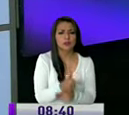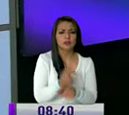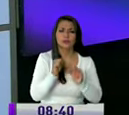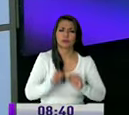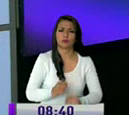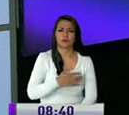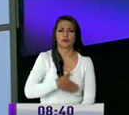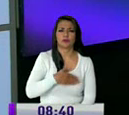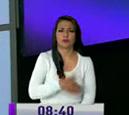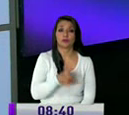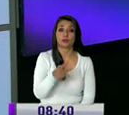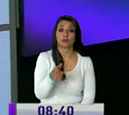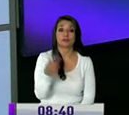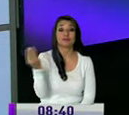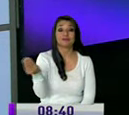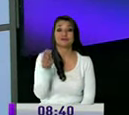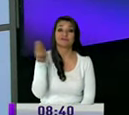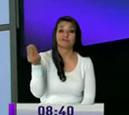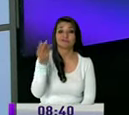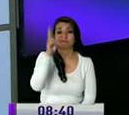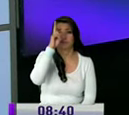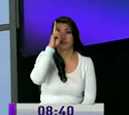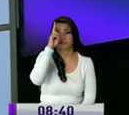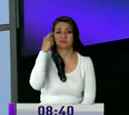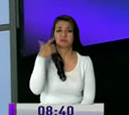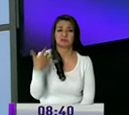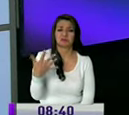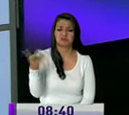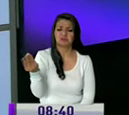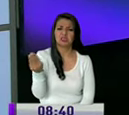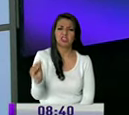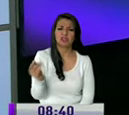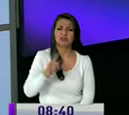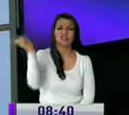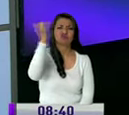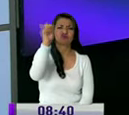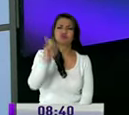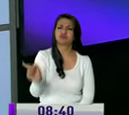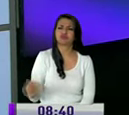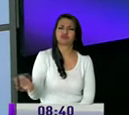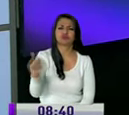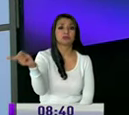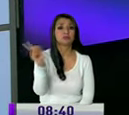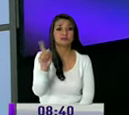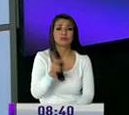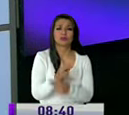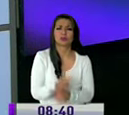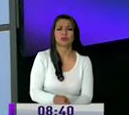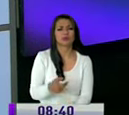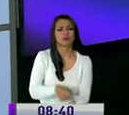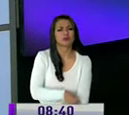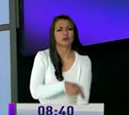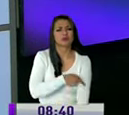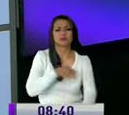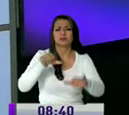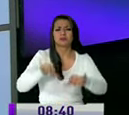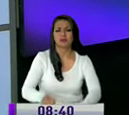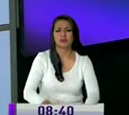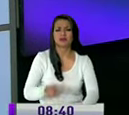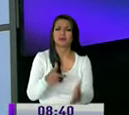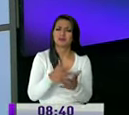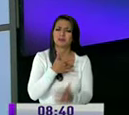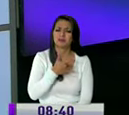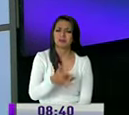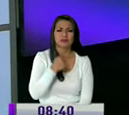eviten que estos malandros porque no tengan otro nombre garabateen nuestra ciudad que mala costumbre hemos adquirido con eso